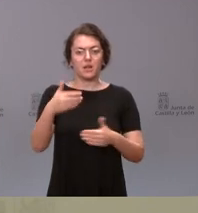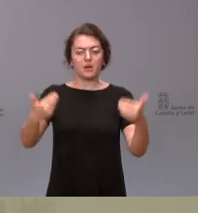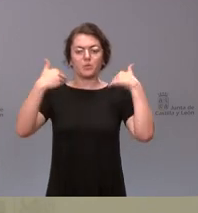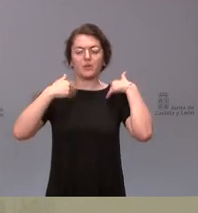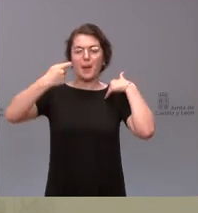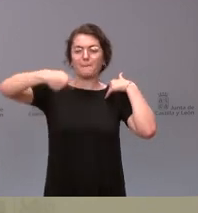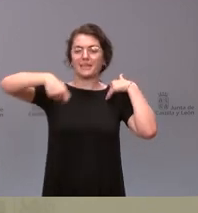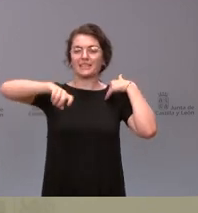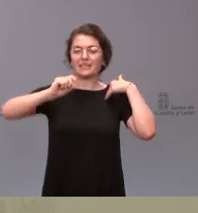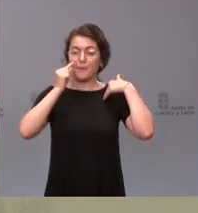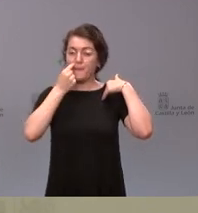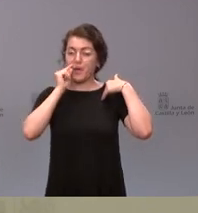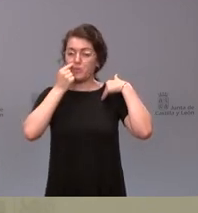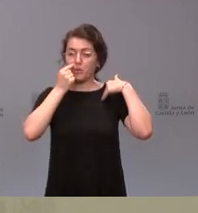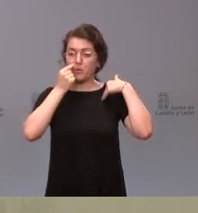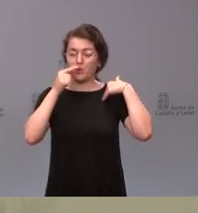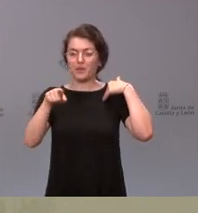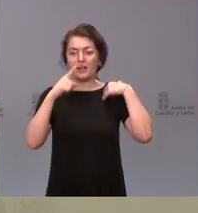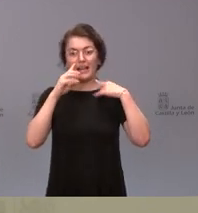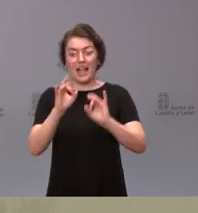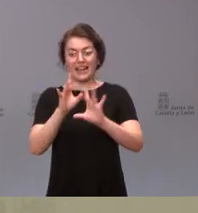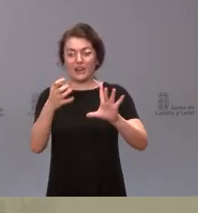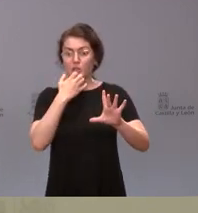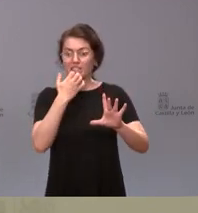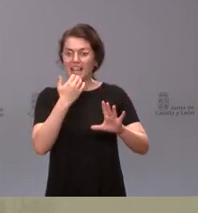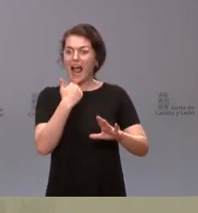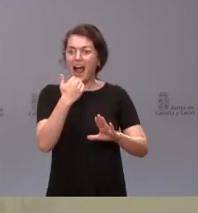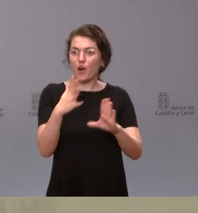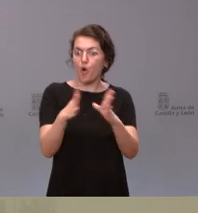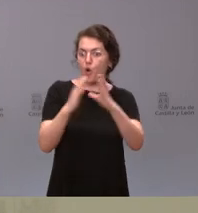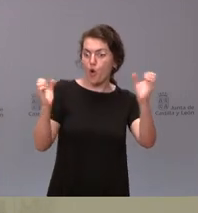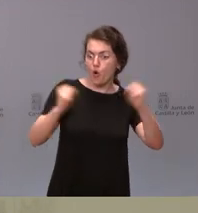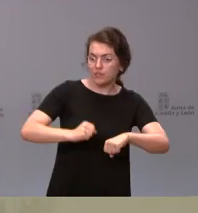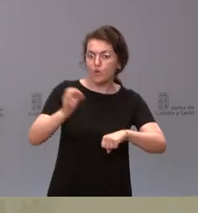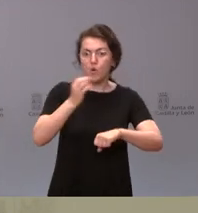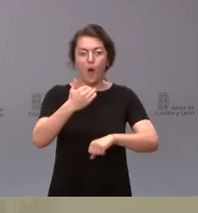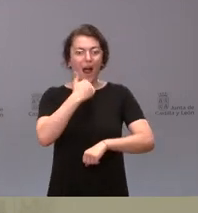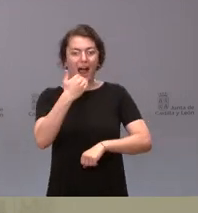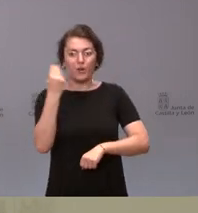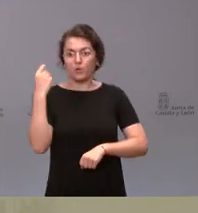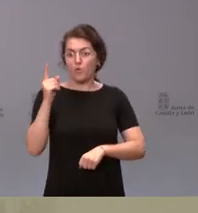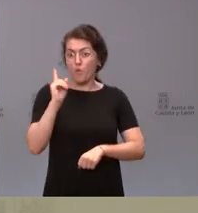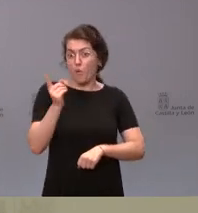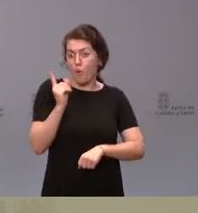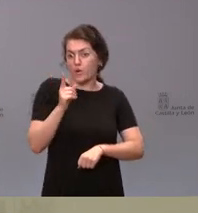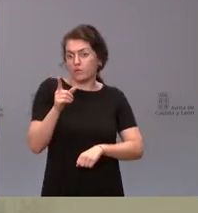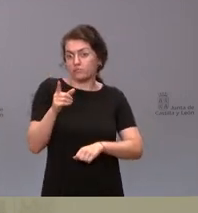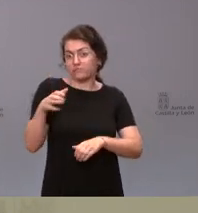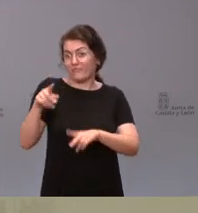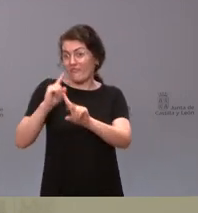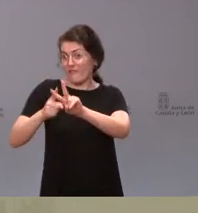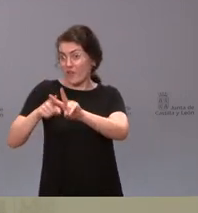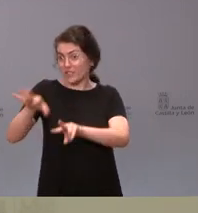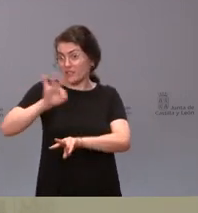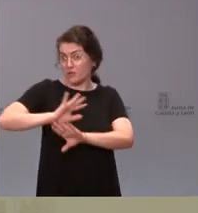aclarar si esto es algo consensuado o si se trata de una decisión arbitraria de una parte del ejecutivo esto